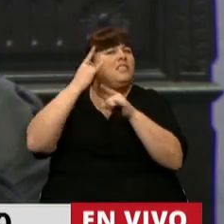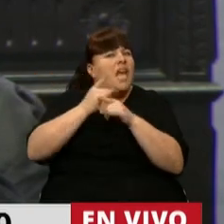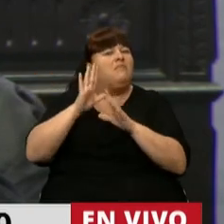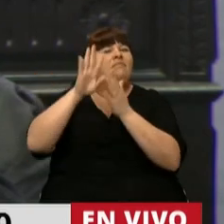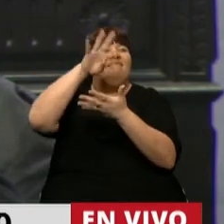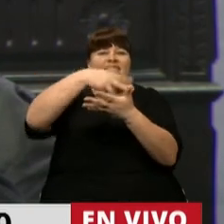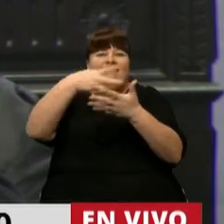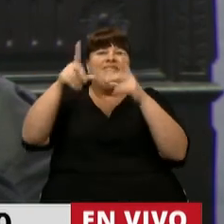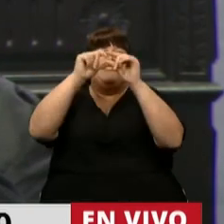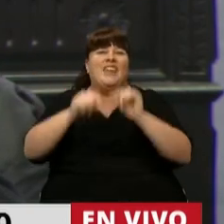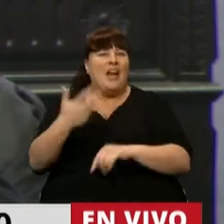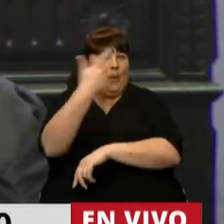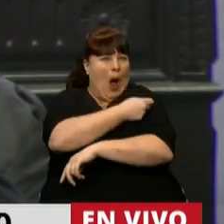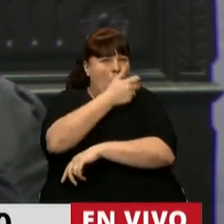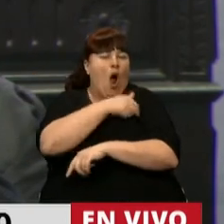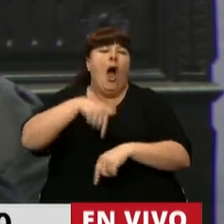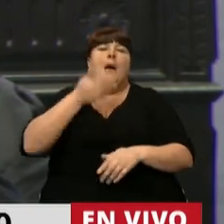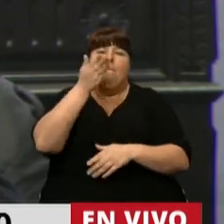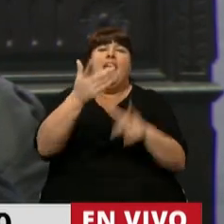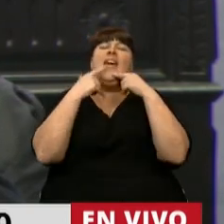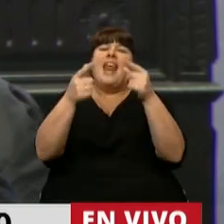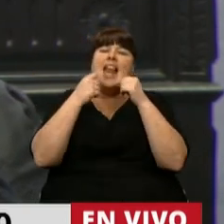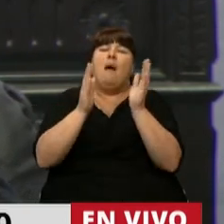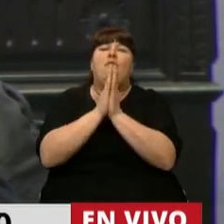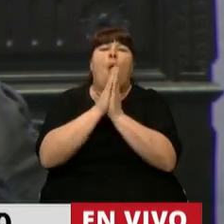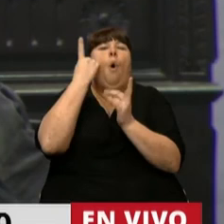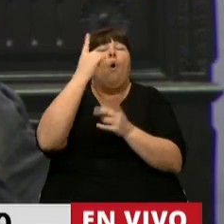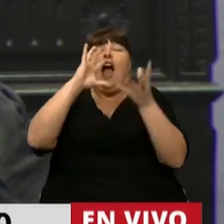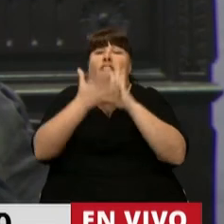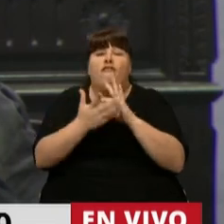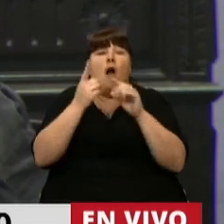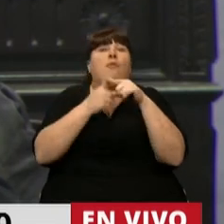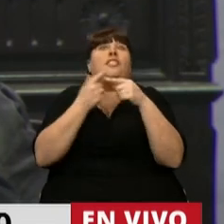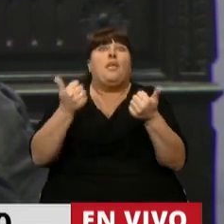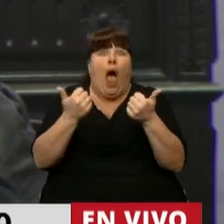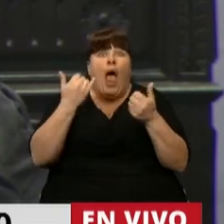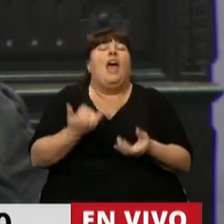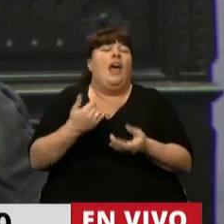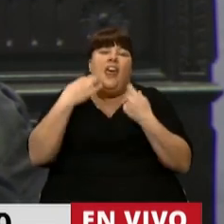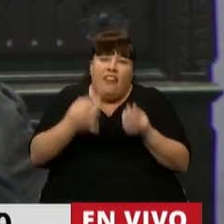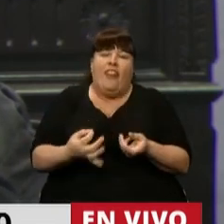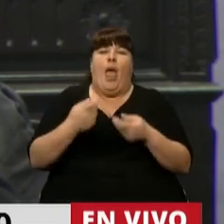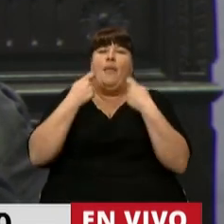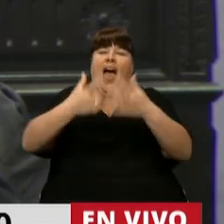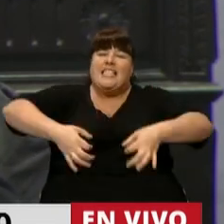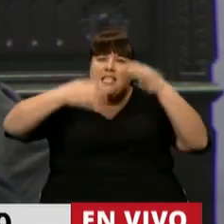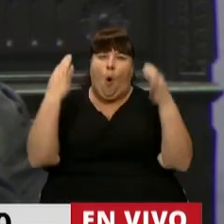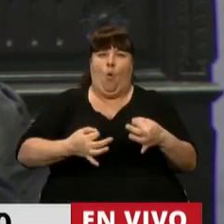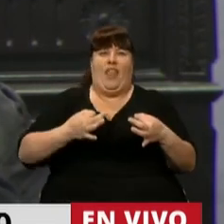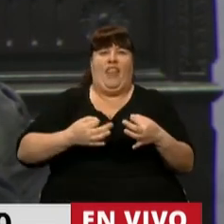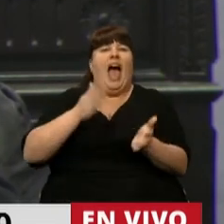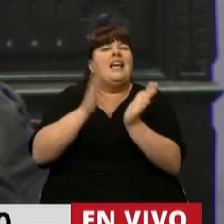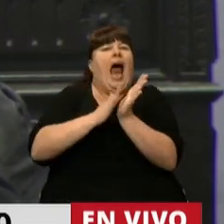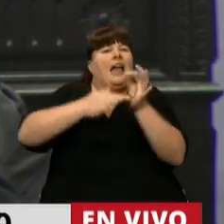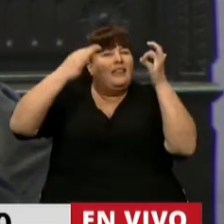hacíamos el calendario de vacunas. Y hoy pedimos y exigimos que la única esperanza que tenemos como país le demos las grandes seguridades y las